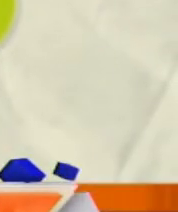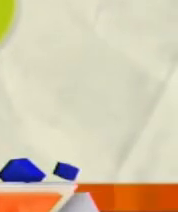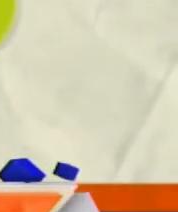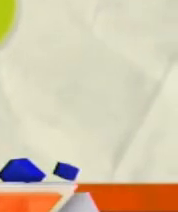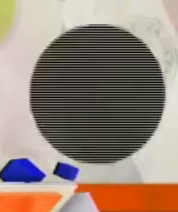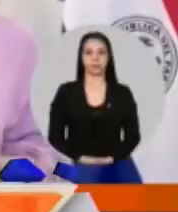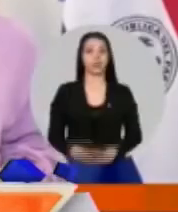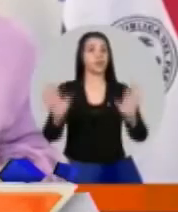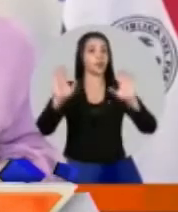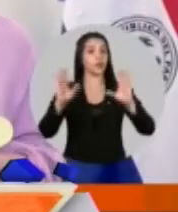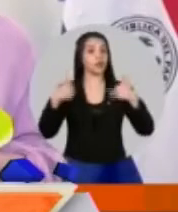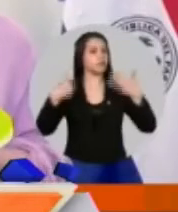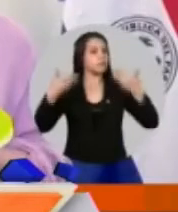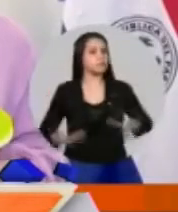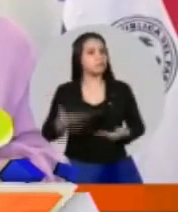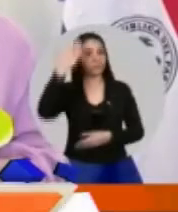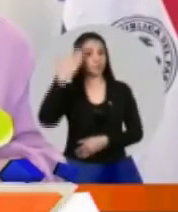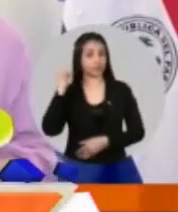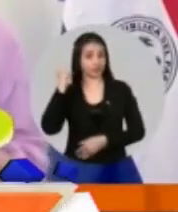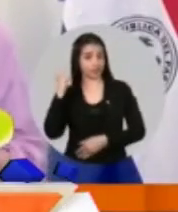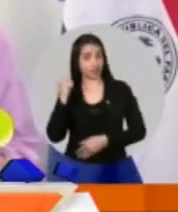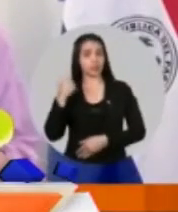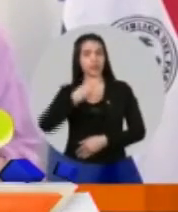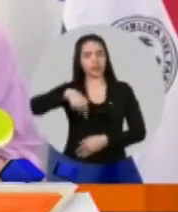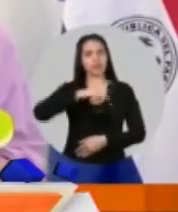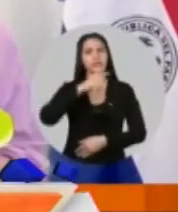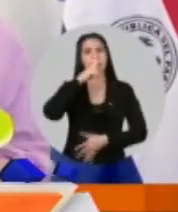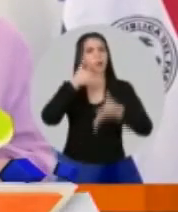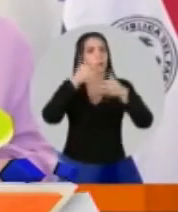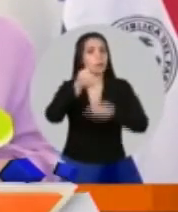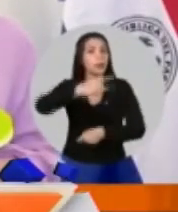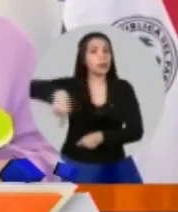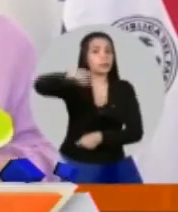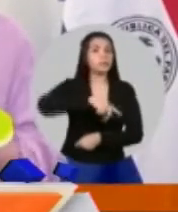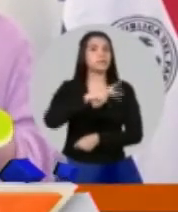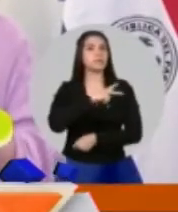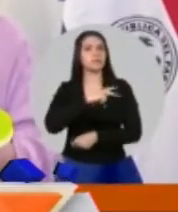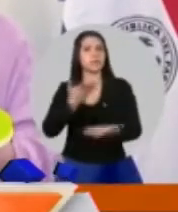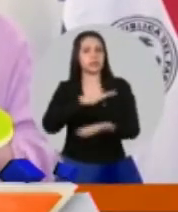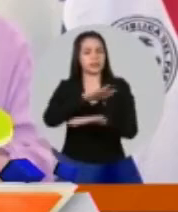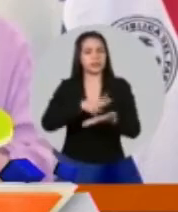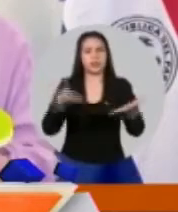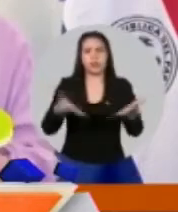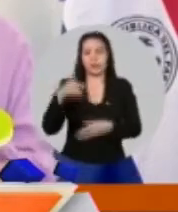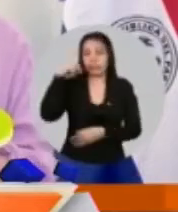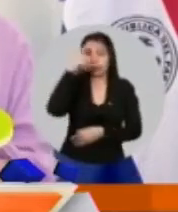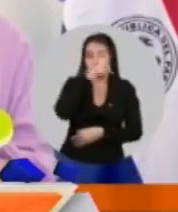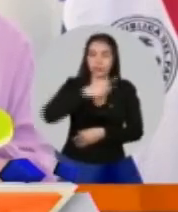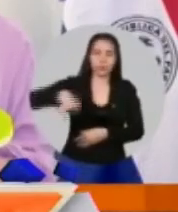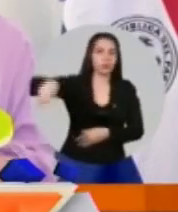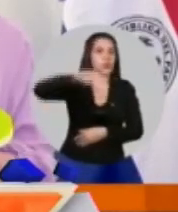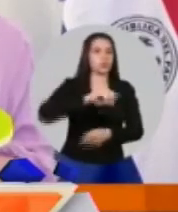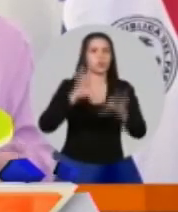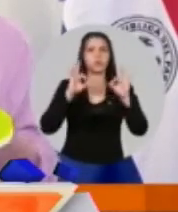pusieron accesibilidad a todos los pequeños microemprendedores, descontaron las cuentas de electricidad. Iba a ser otra cosa la historia, íbamos a